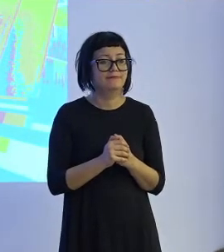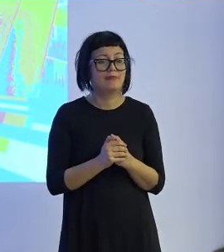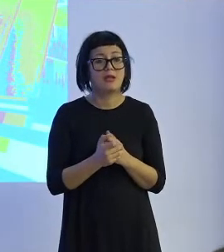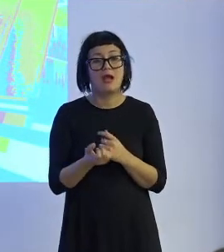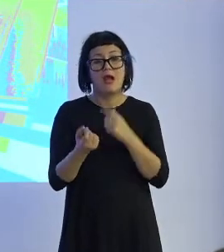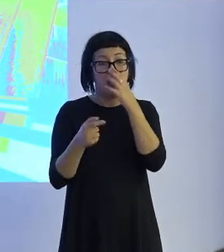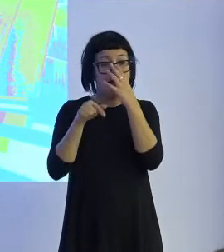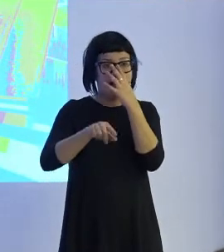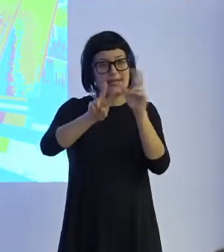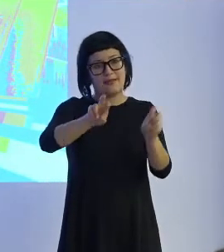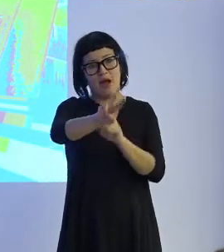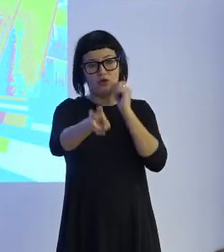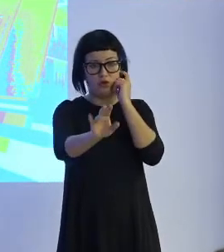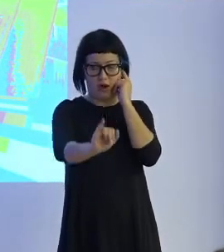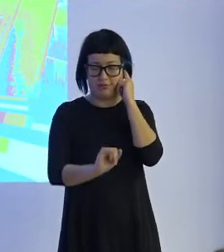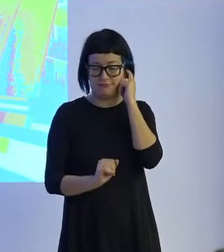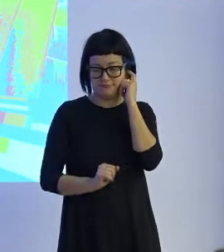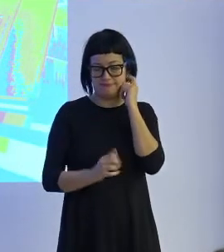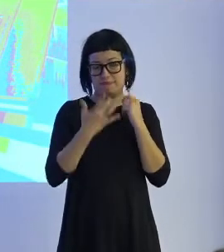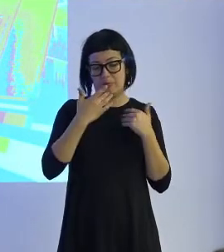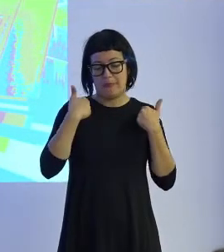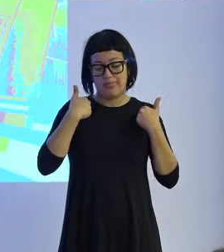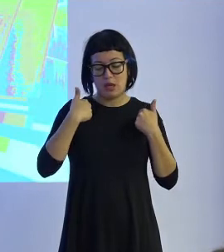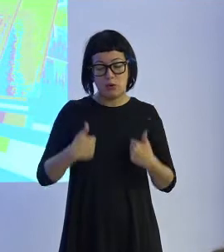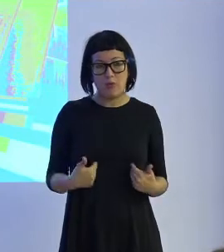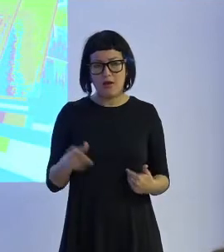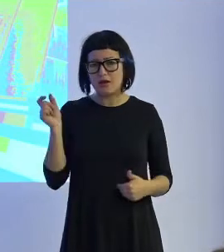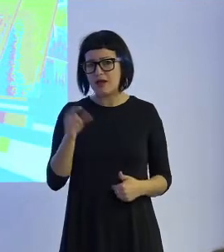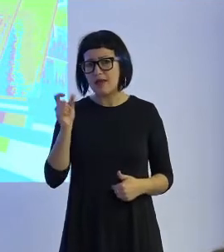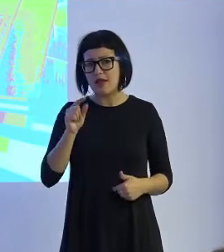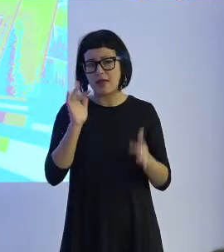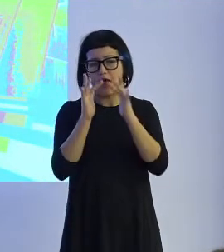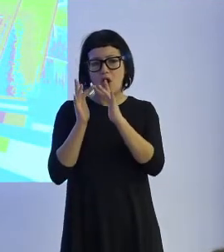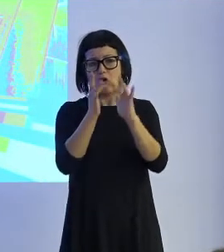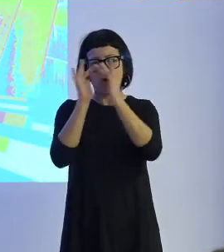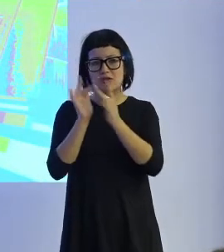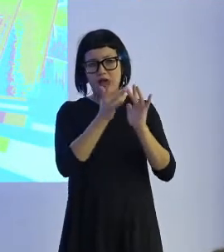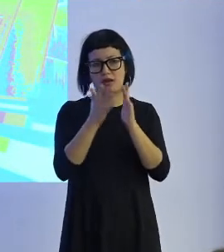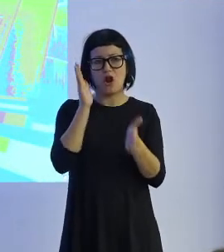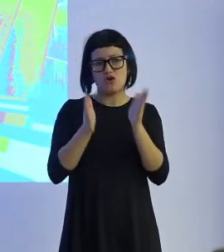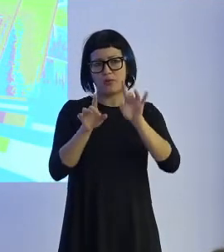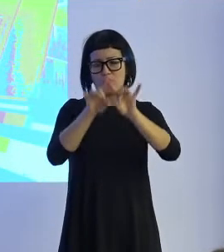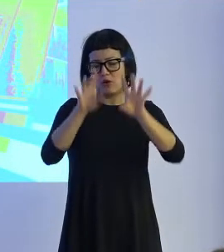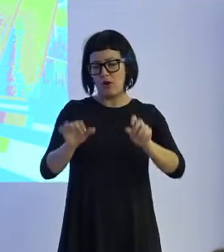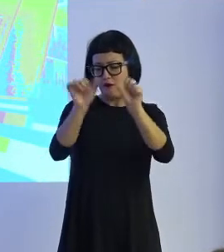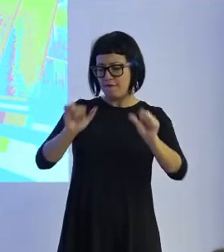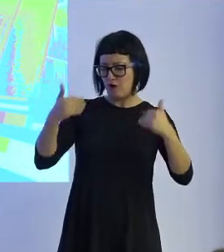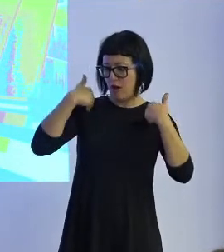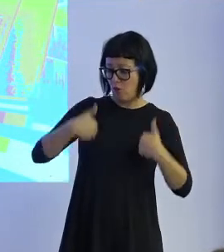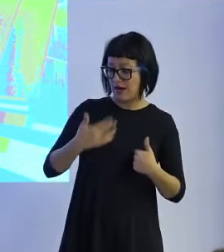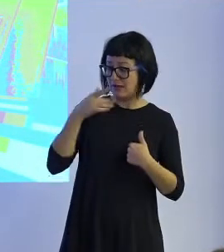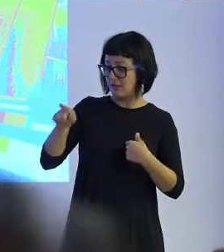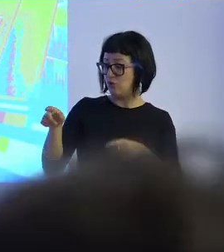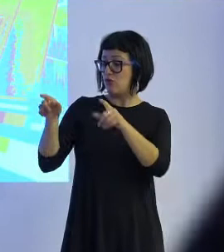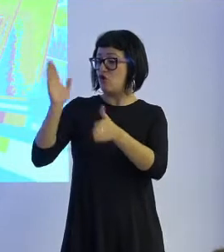Hay otra cuestión aquí. El ser humano tendemos a relacionarnos con los robots de forma humana, con los robots que tienen